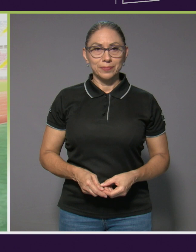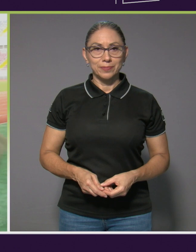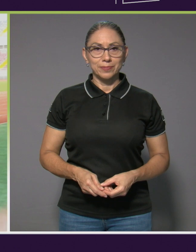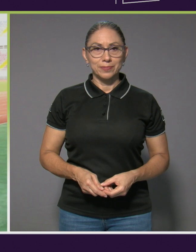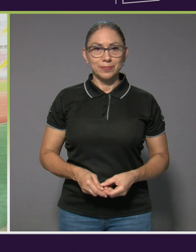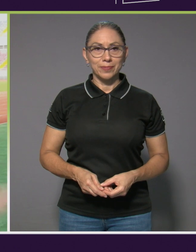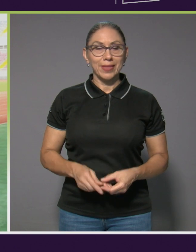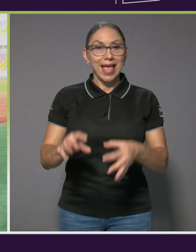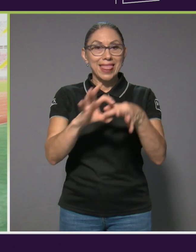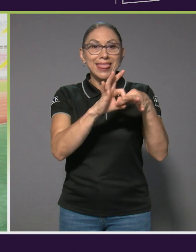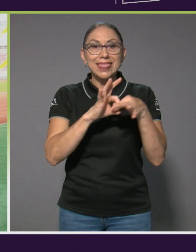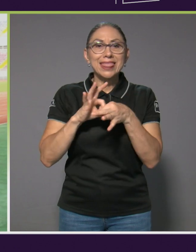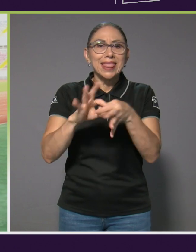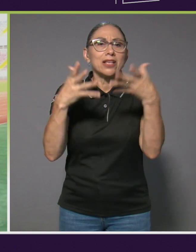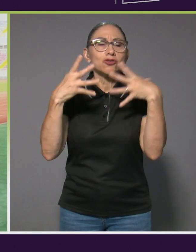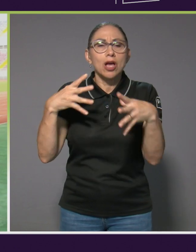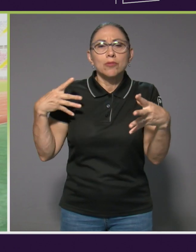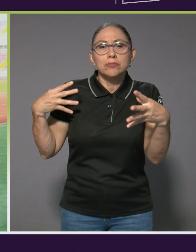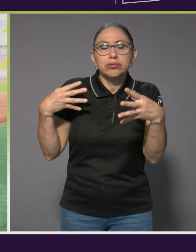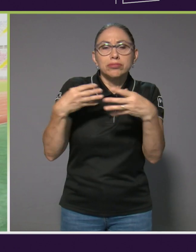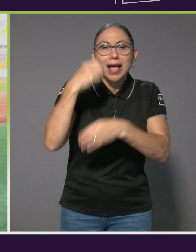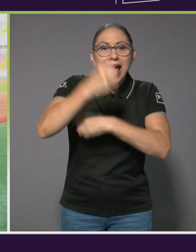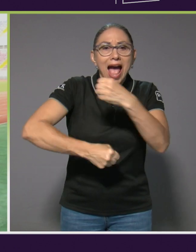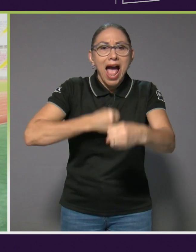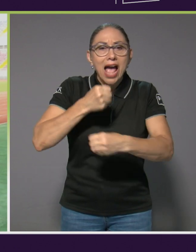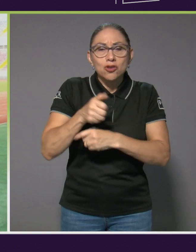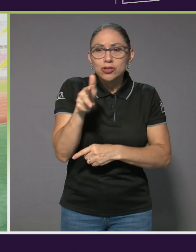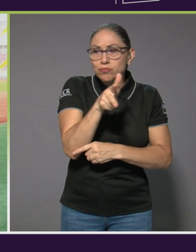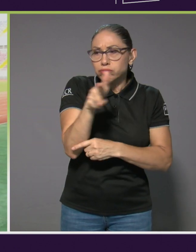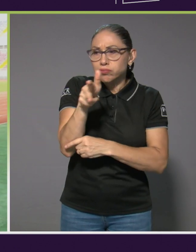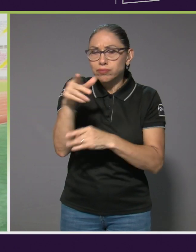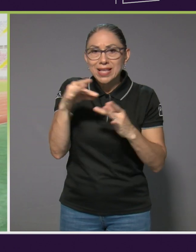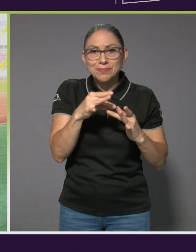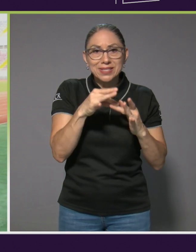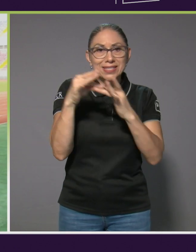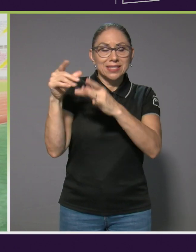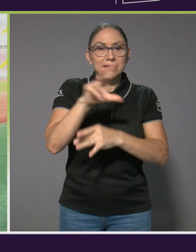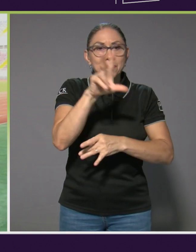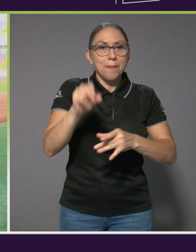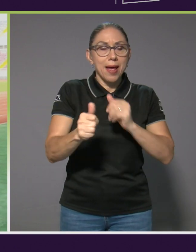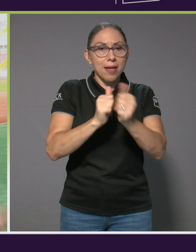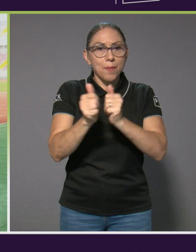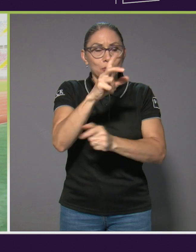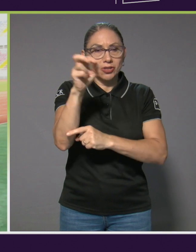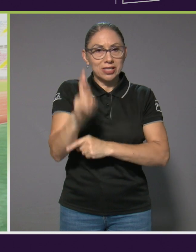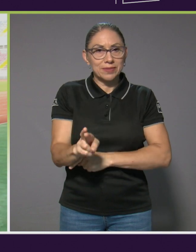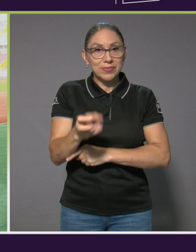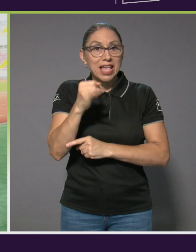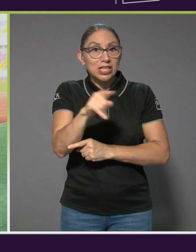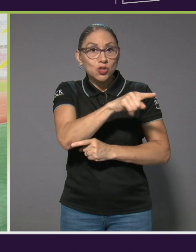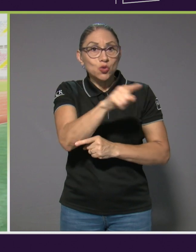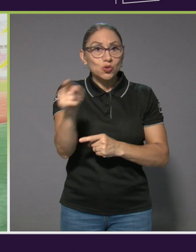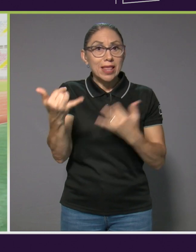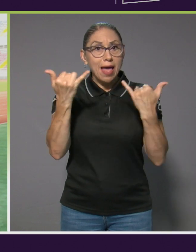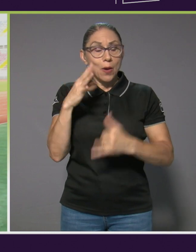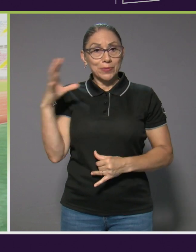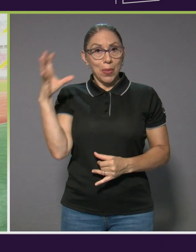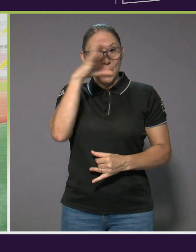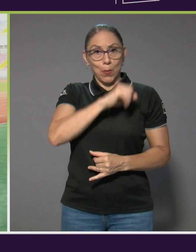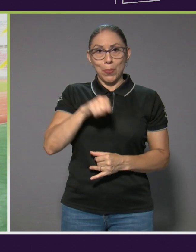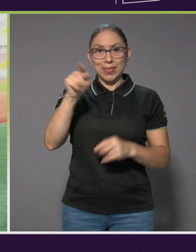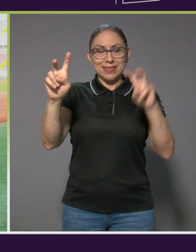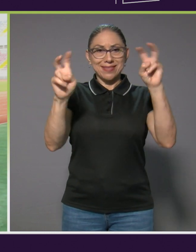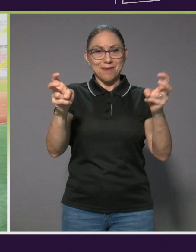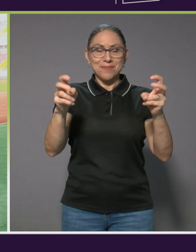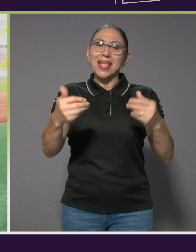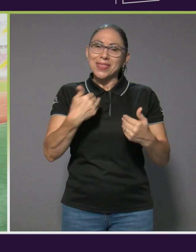Nexos acumula años de cobertura especializada para deporte costarricense, así que si usted viene llegando a este maravilloso mundo tiene la